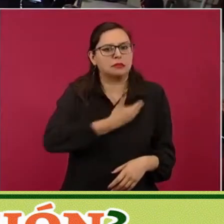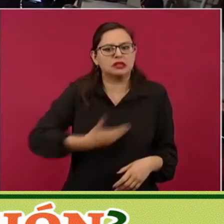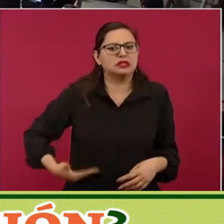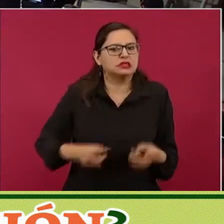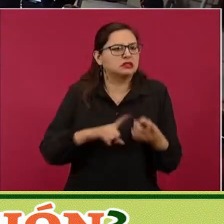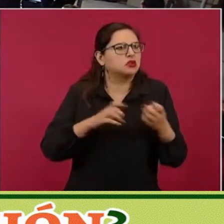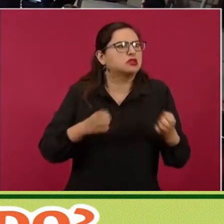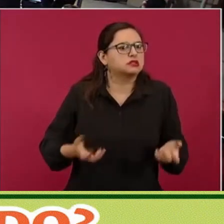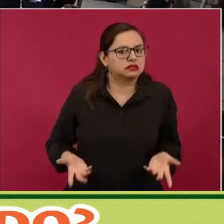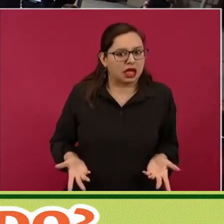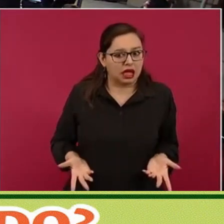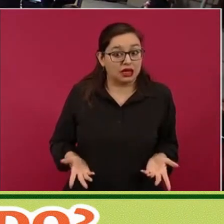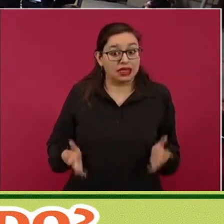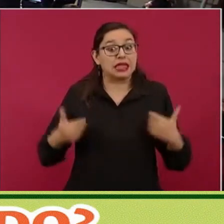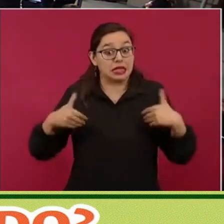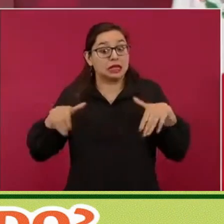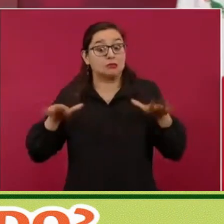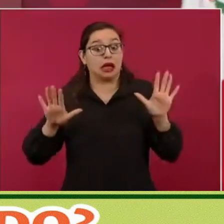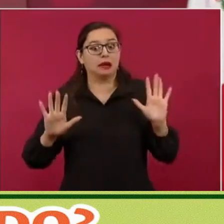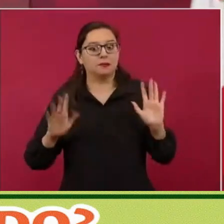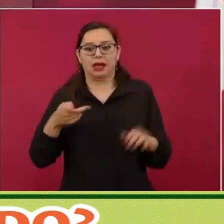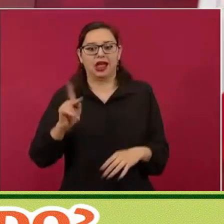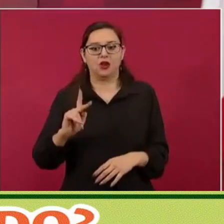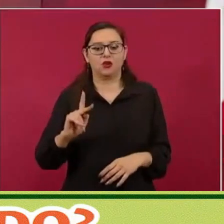y ahí apareció.